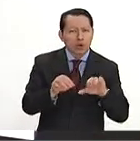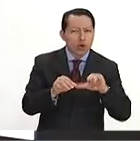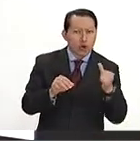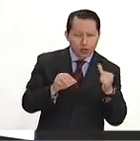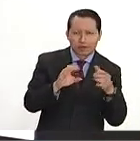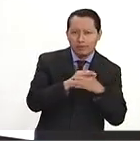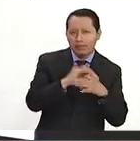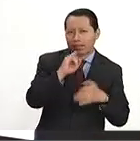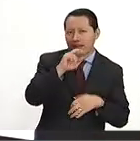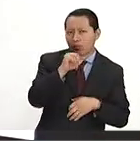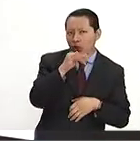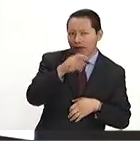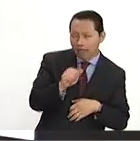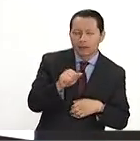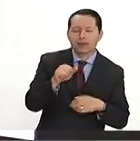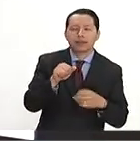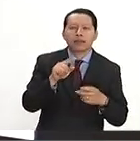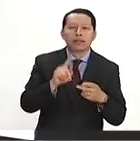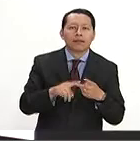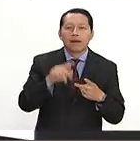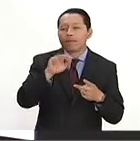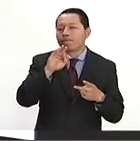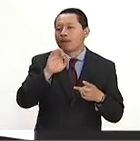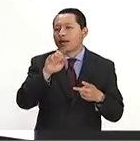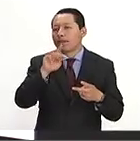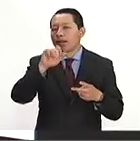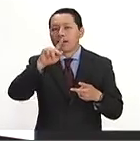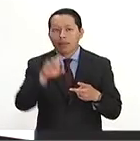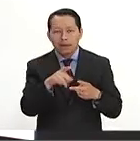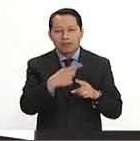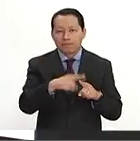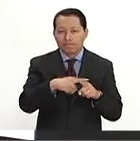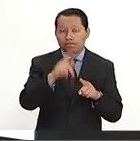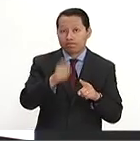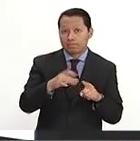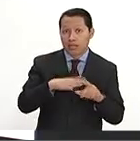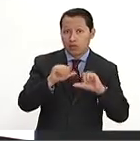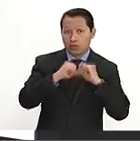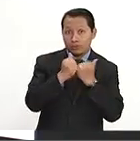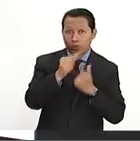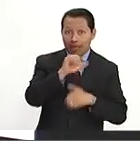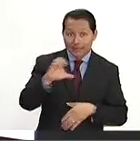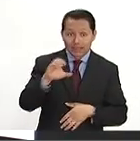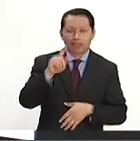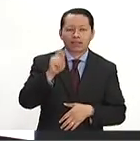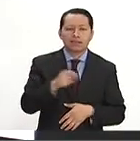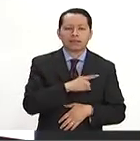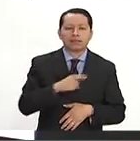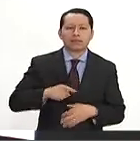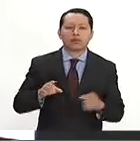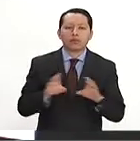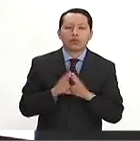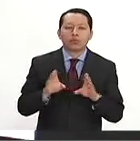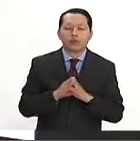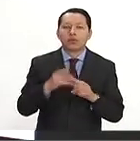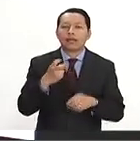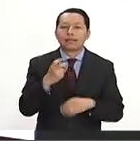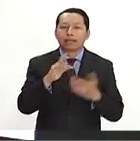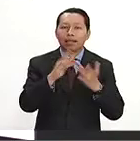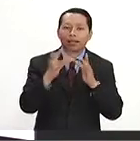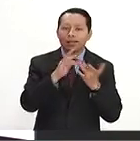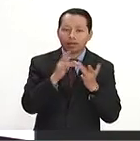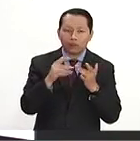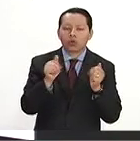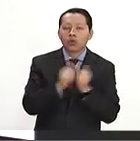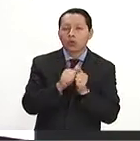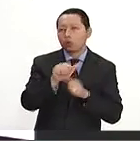InMujeres, FEPADE, etcétera, y la realidad es que al ser una asociación civil, tenemos que hacer pues estas redes con